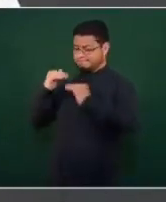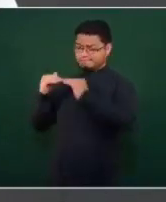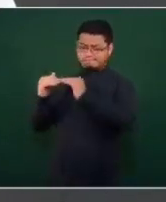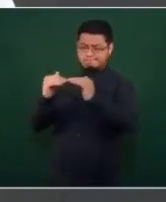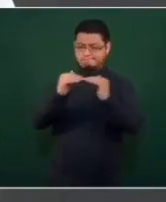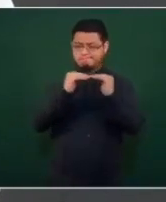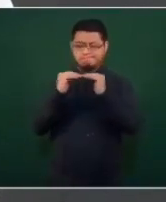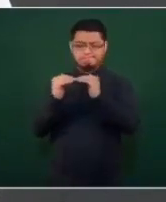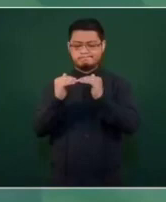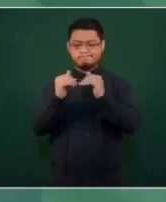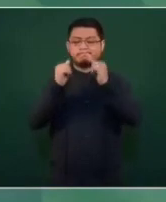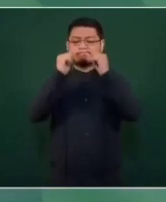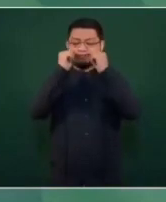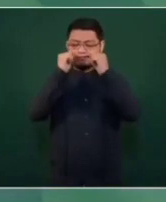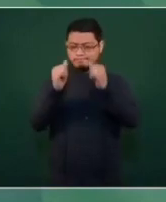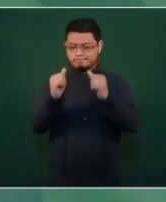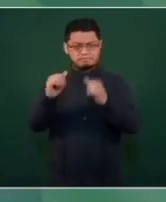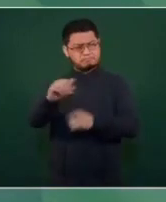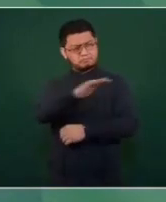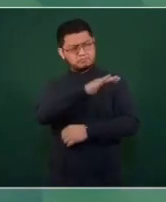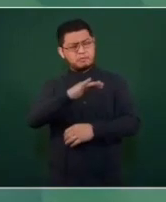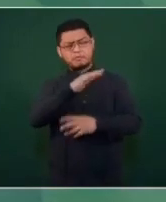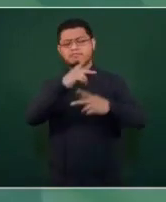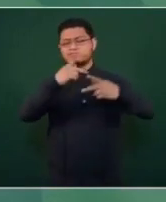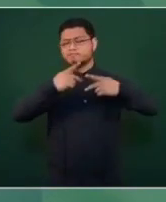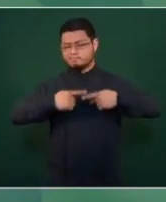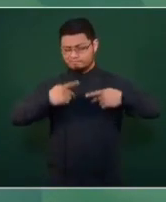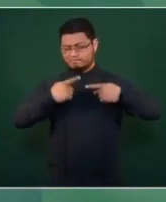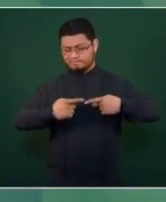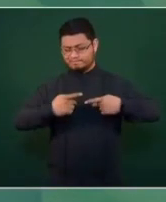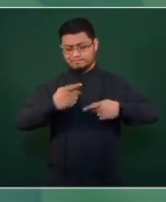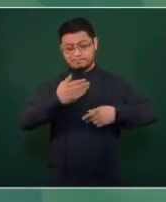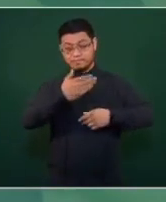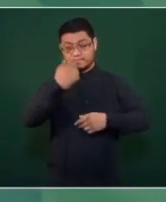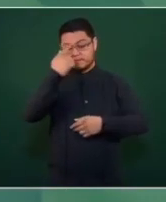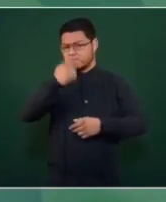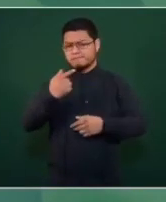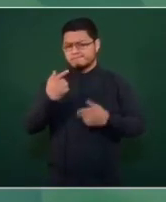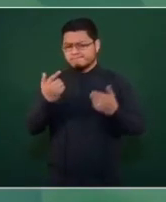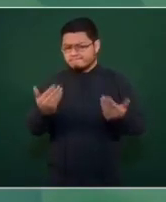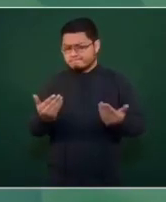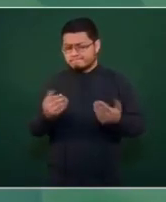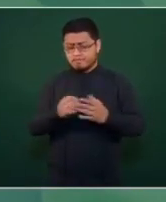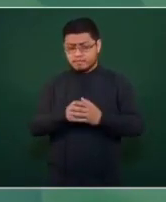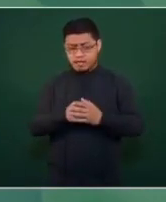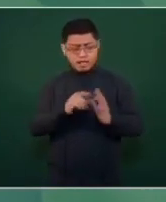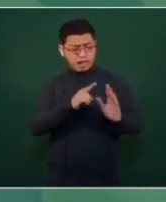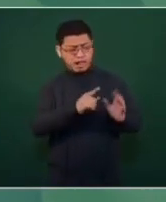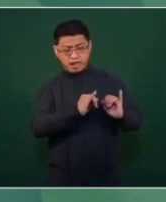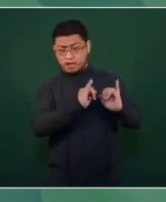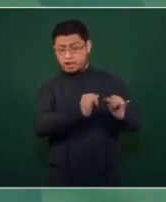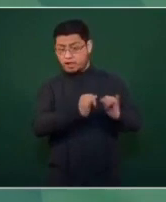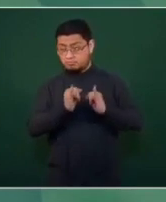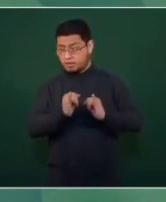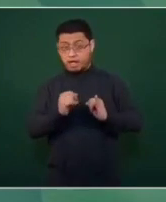y de atención a todos, para que no sea lo individual